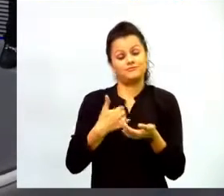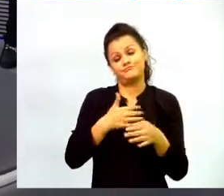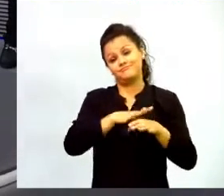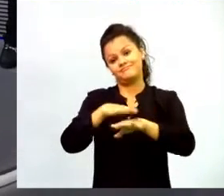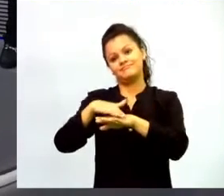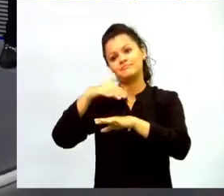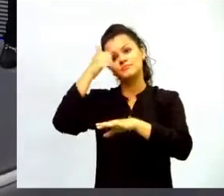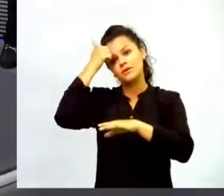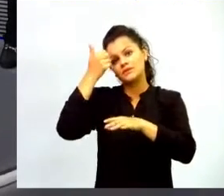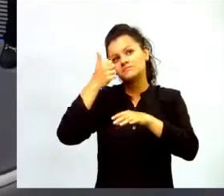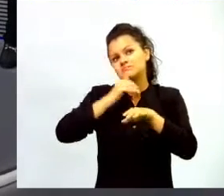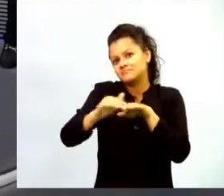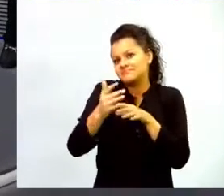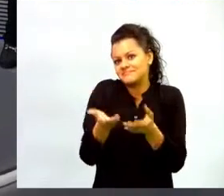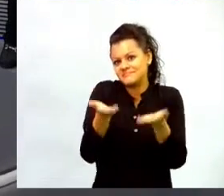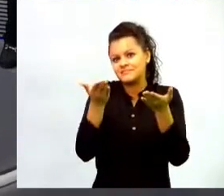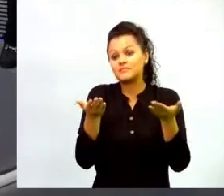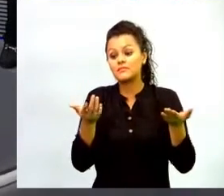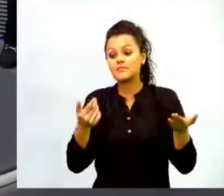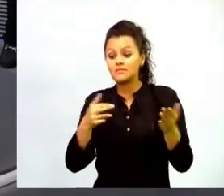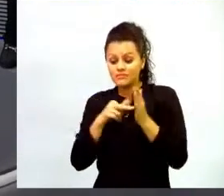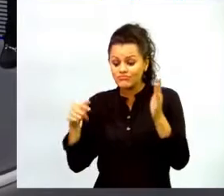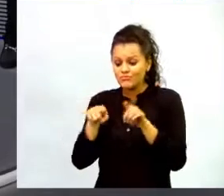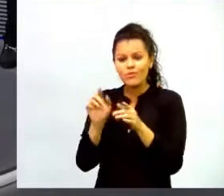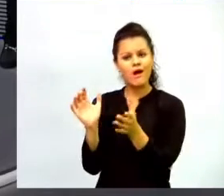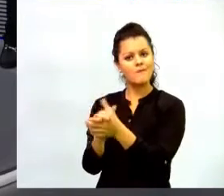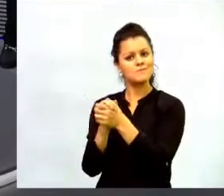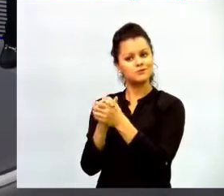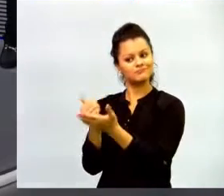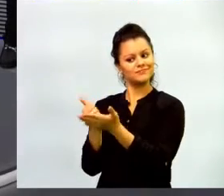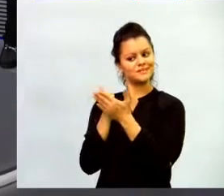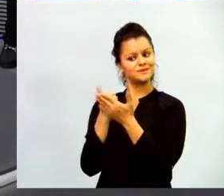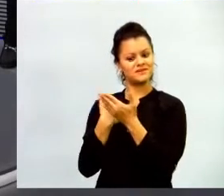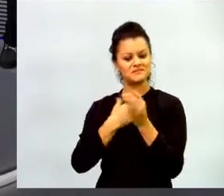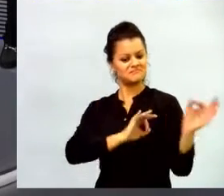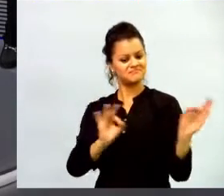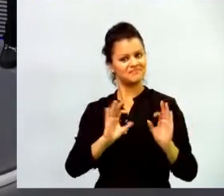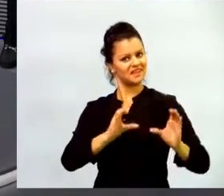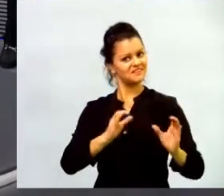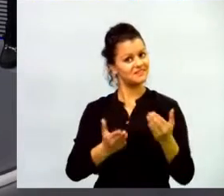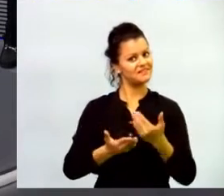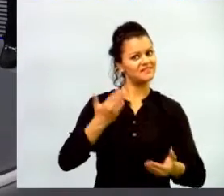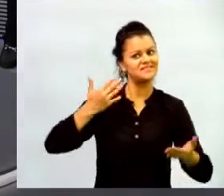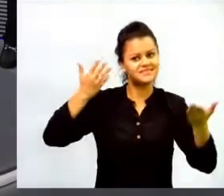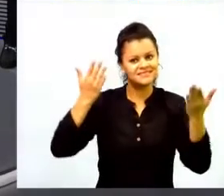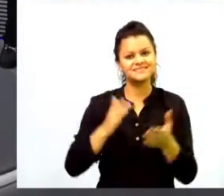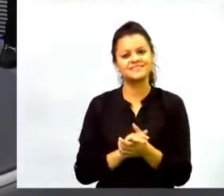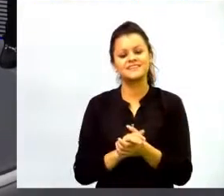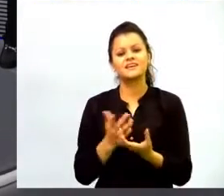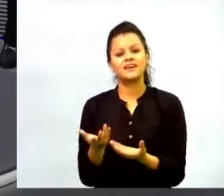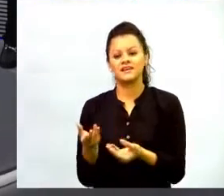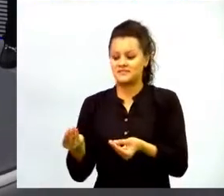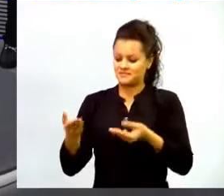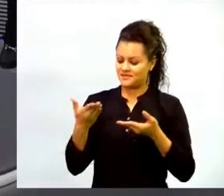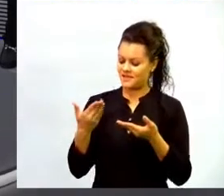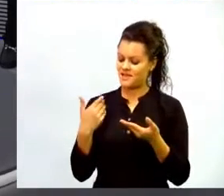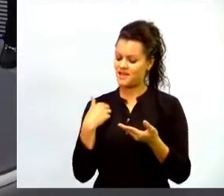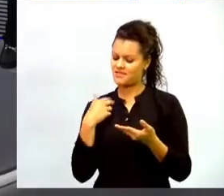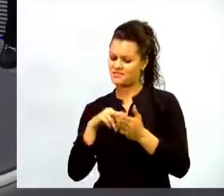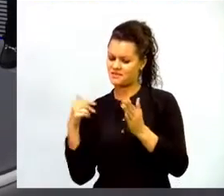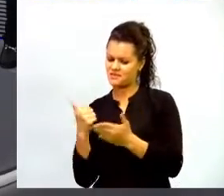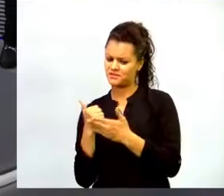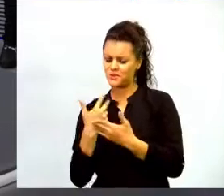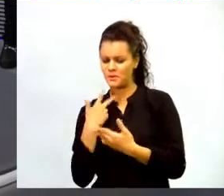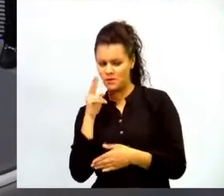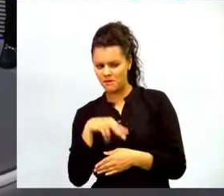empecemos a ver en la tecnología ese amigo que nos ayuda a preparar clase más fácil que nos entrega nuevas formas de medir el avance de nuestros estudiantes